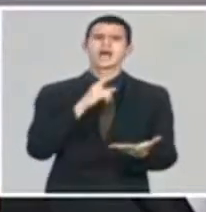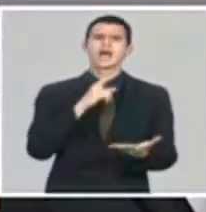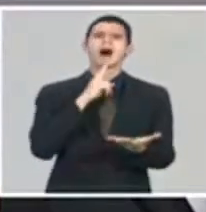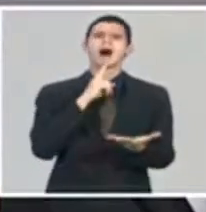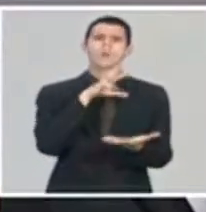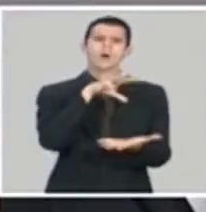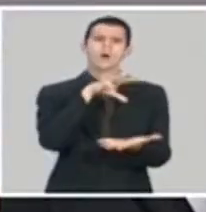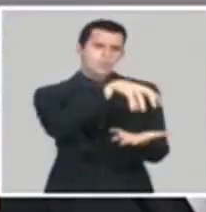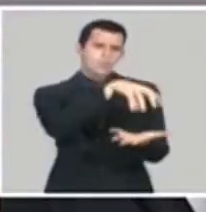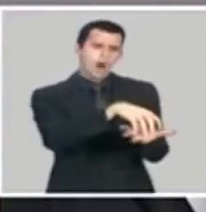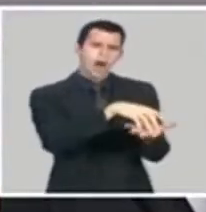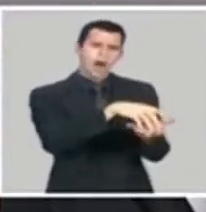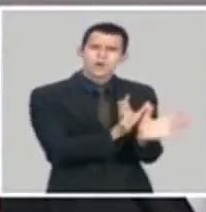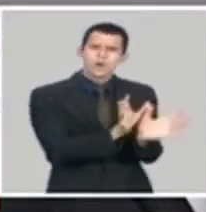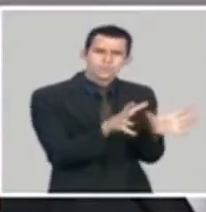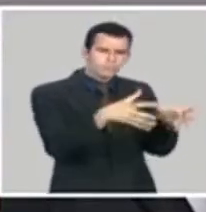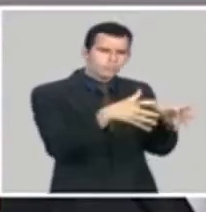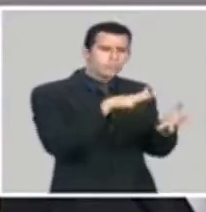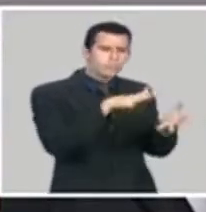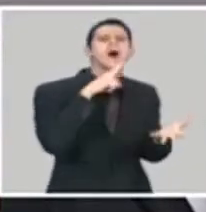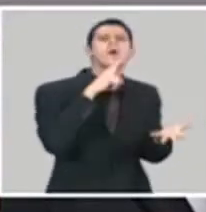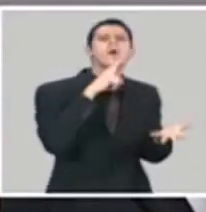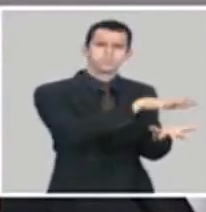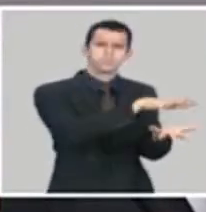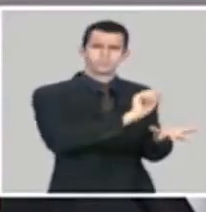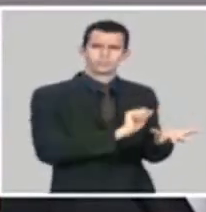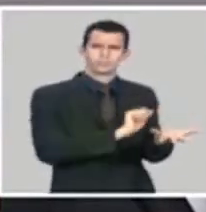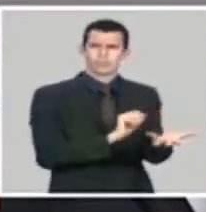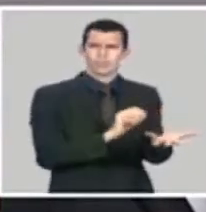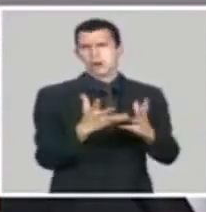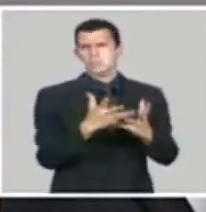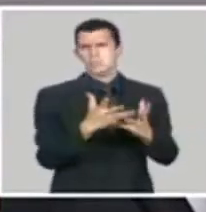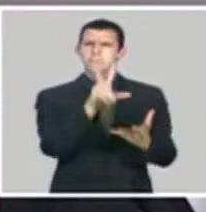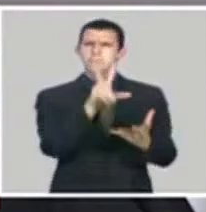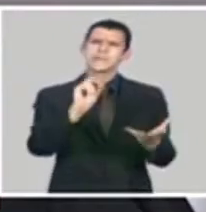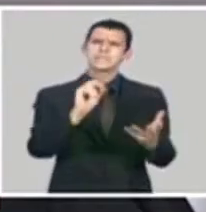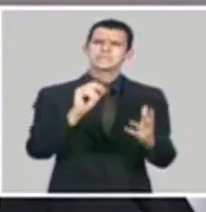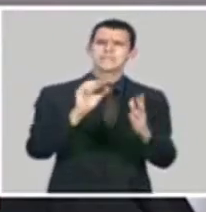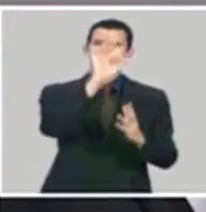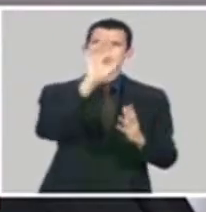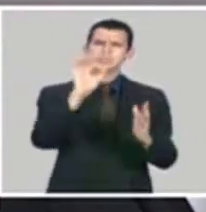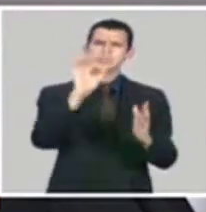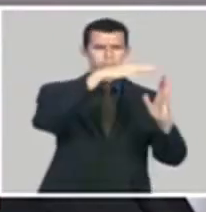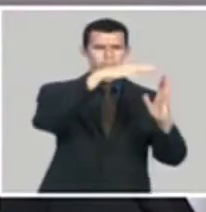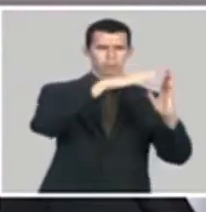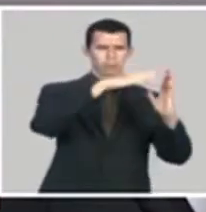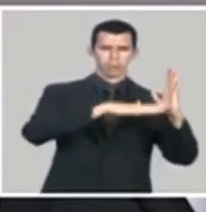este periodo, ha disminuido el 20% de lo que tenían acumulados los embarses.